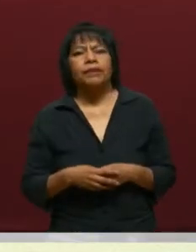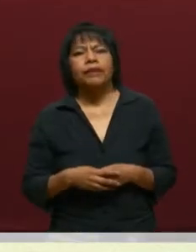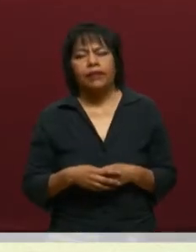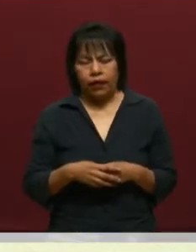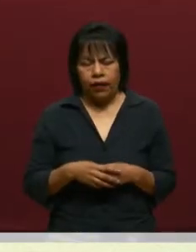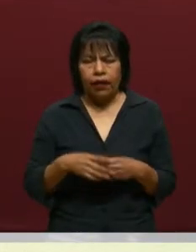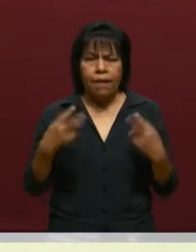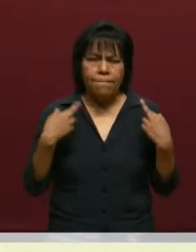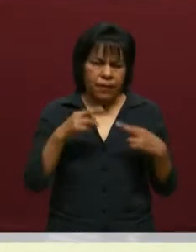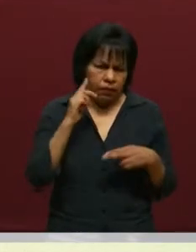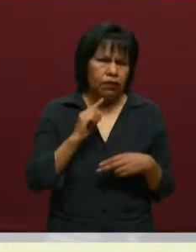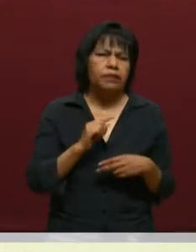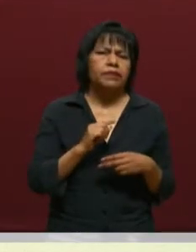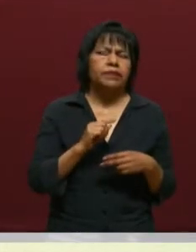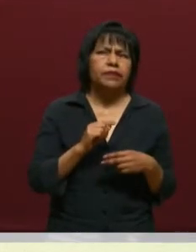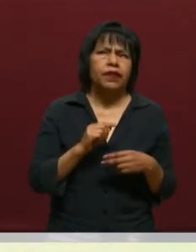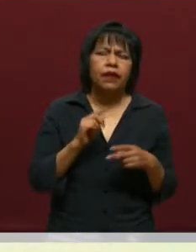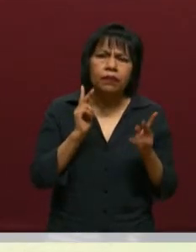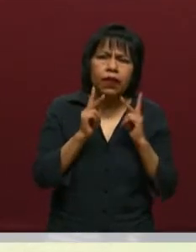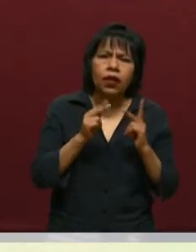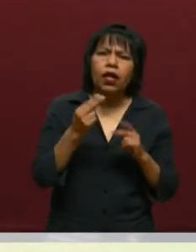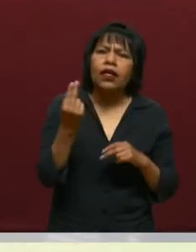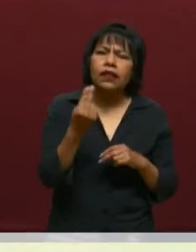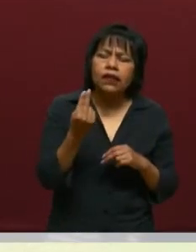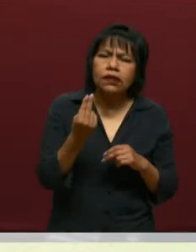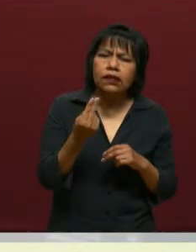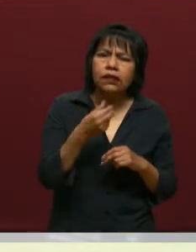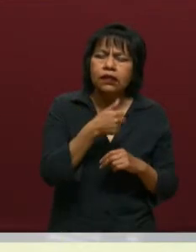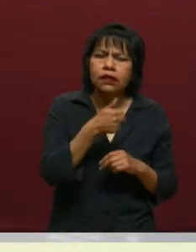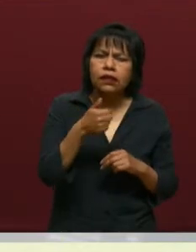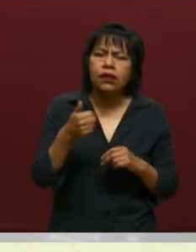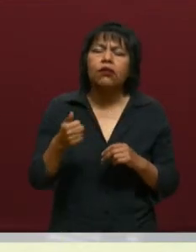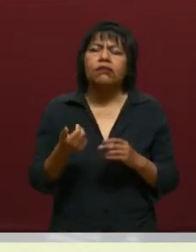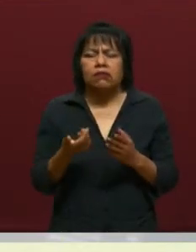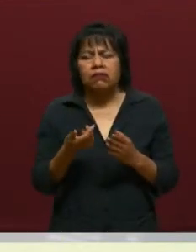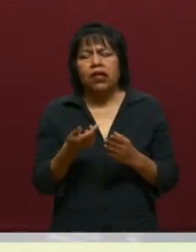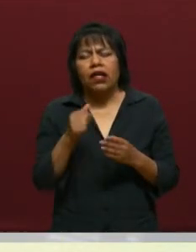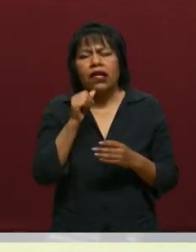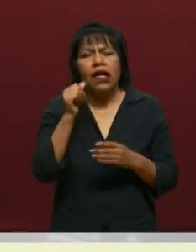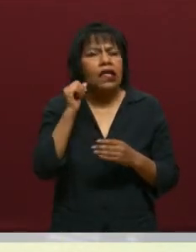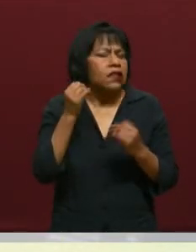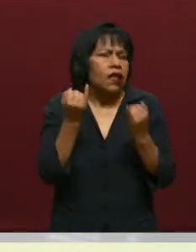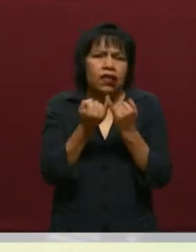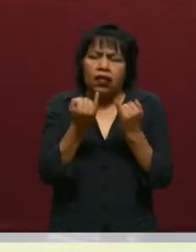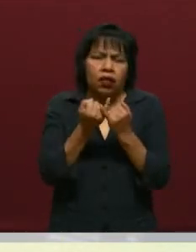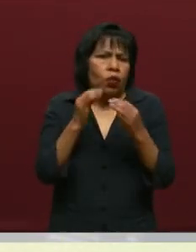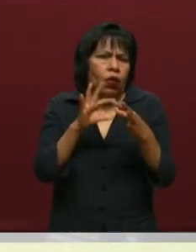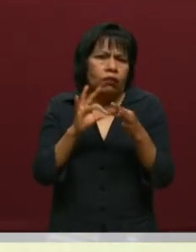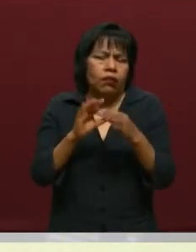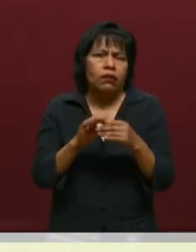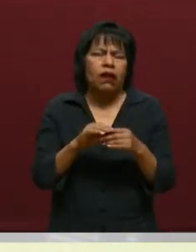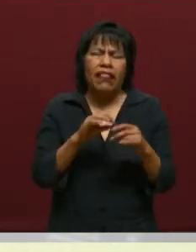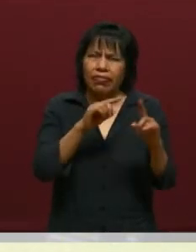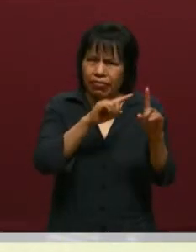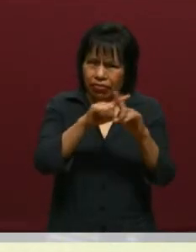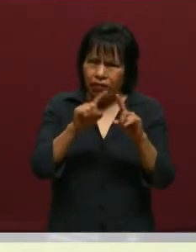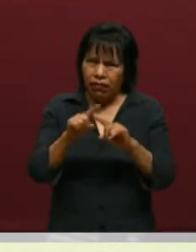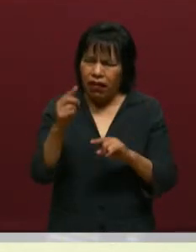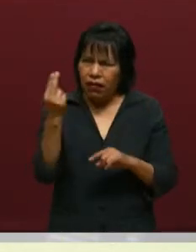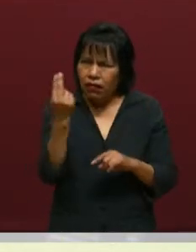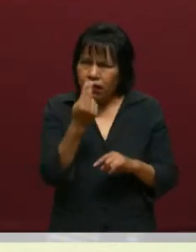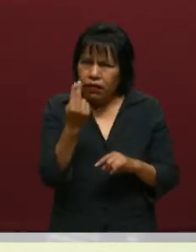de estas necesidades, de los requerimientos, y ya lo comentábamos también con el Secretario de Educación, son diferentes las